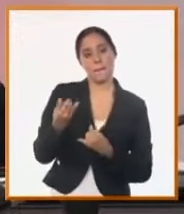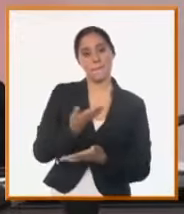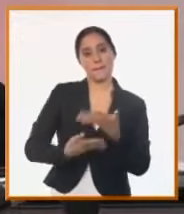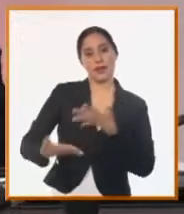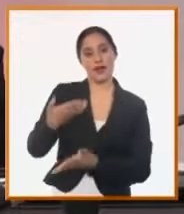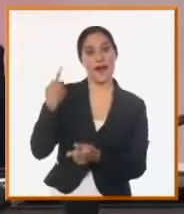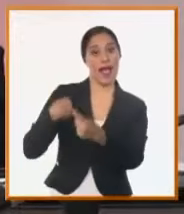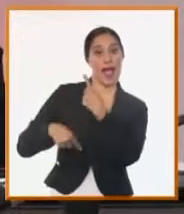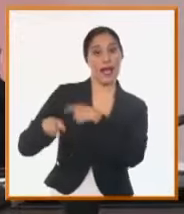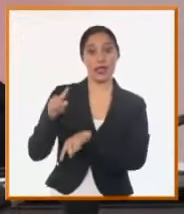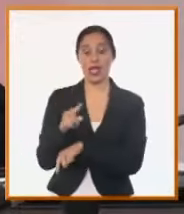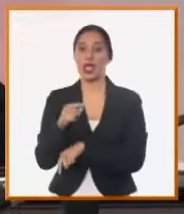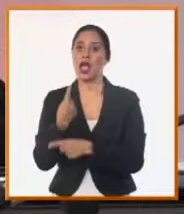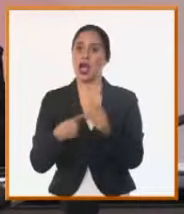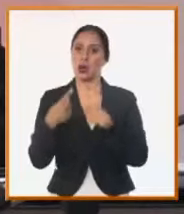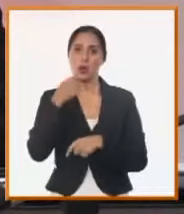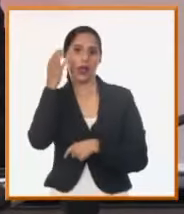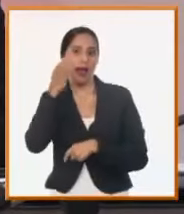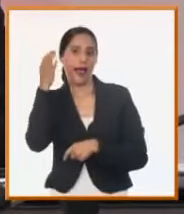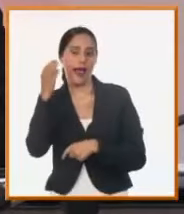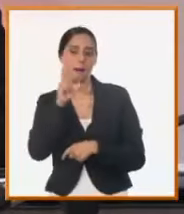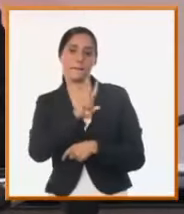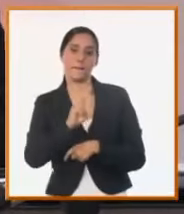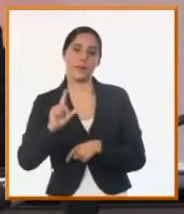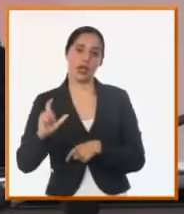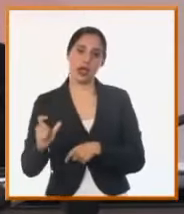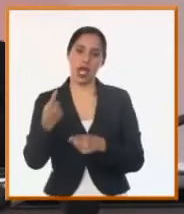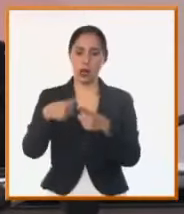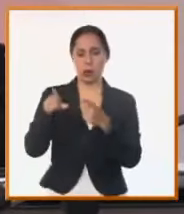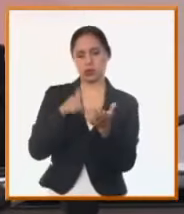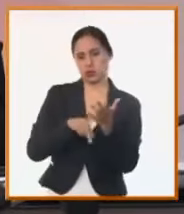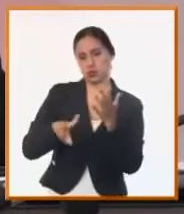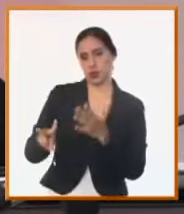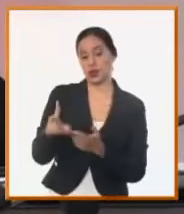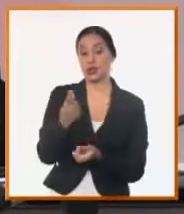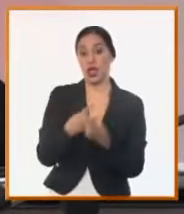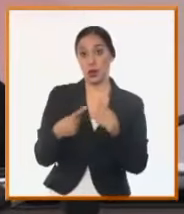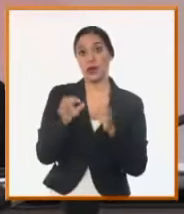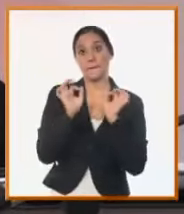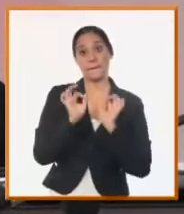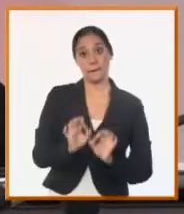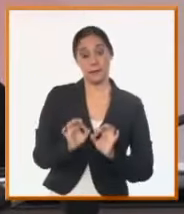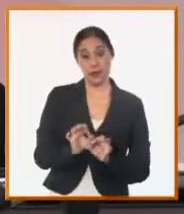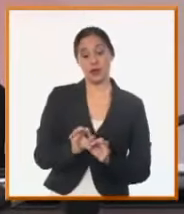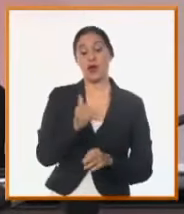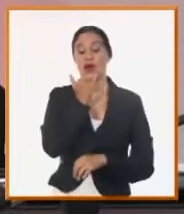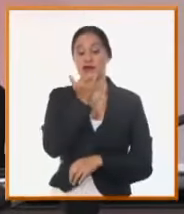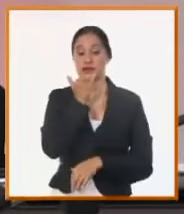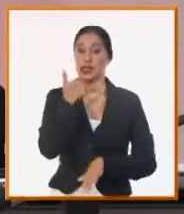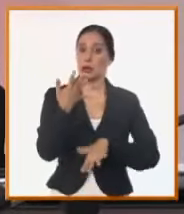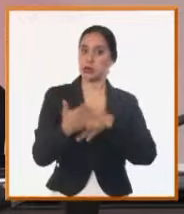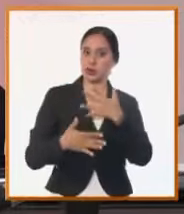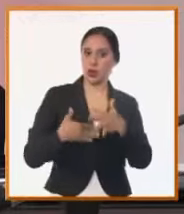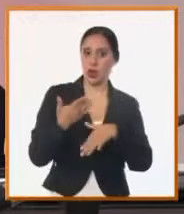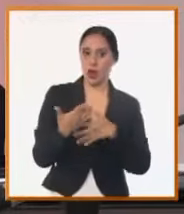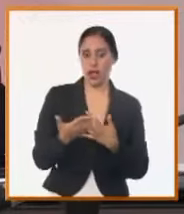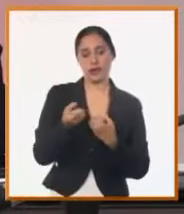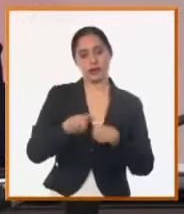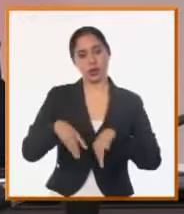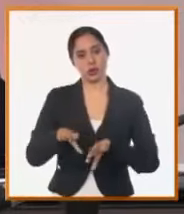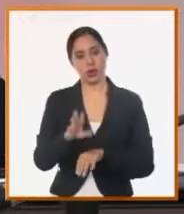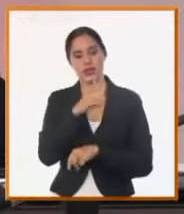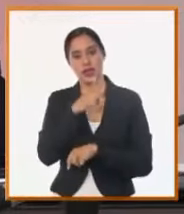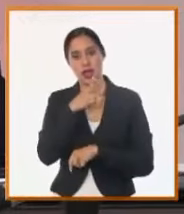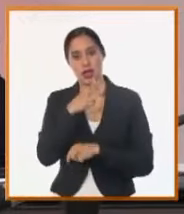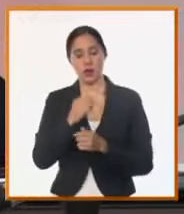había algunos también opiniones de Villaclara, es decir, hay de varios territorios que, evidentemente, están afectados por el abasto de agua.